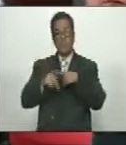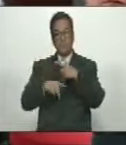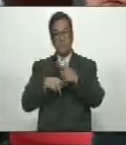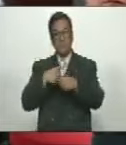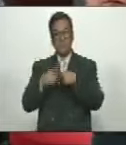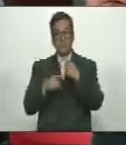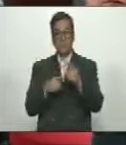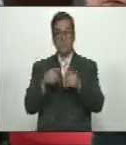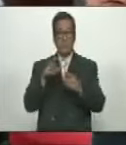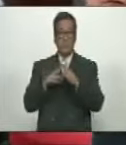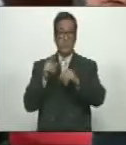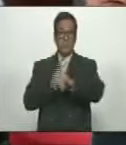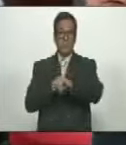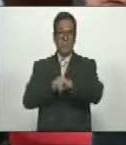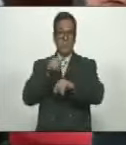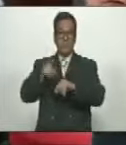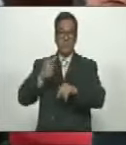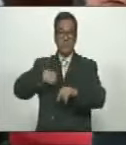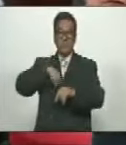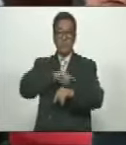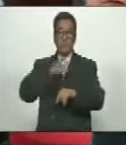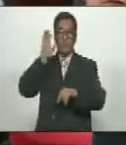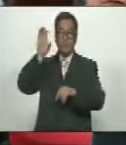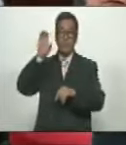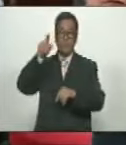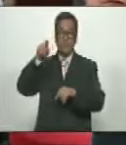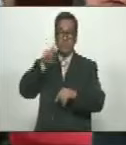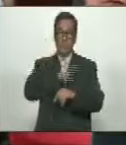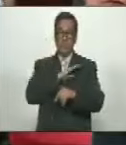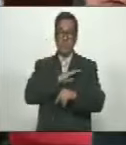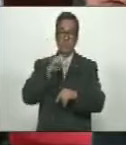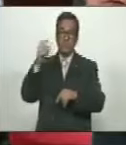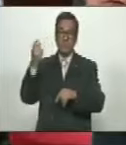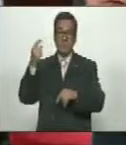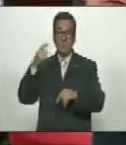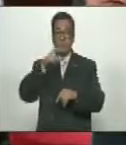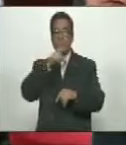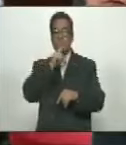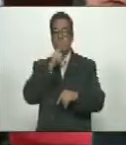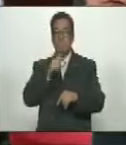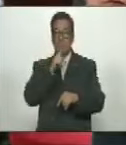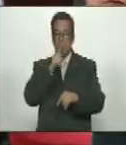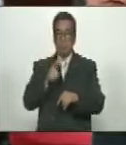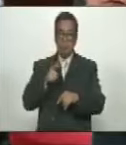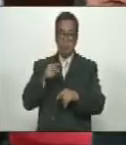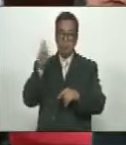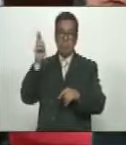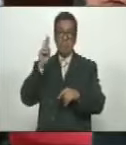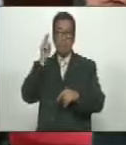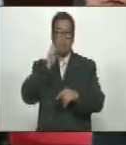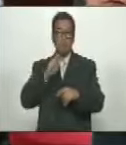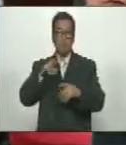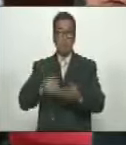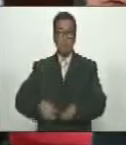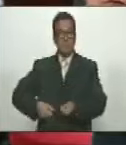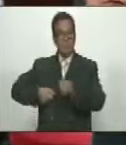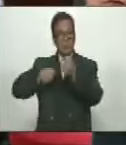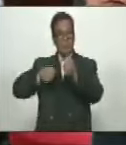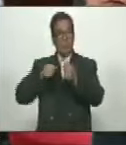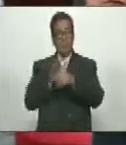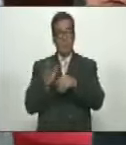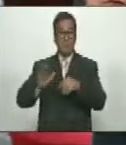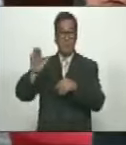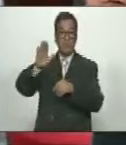de la situación política de nuestro país y de la falsa democracia que nos vendieron de empuñar las armas en las